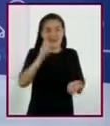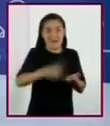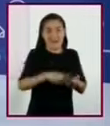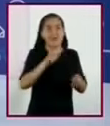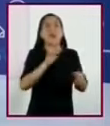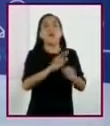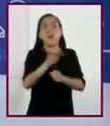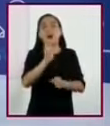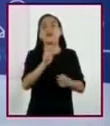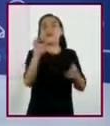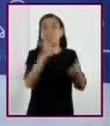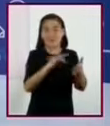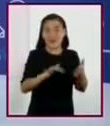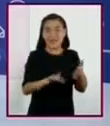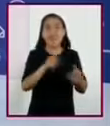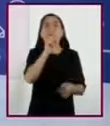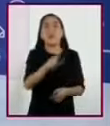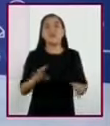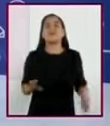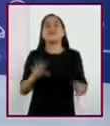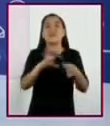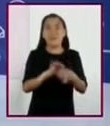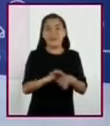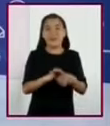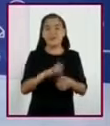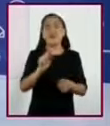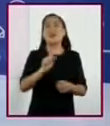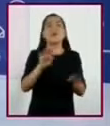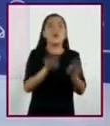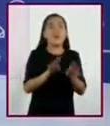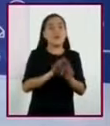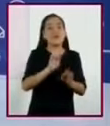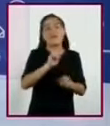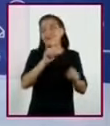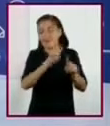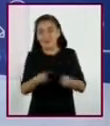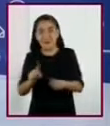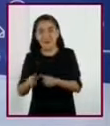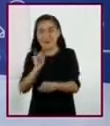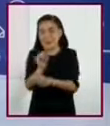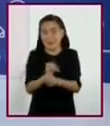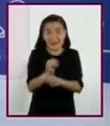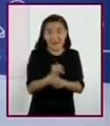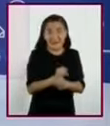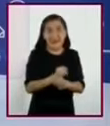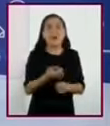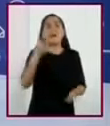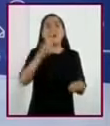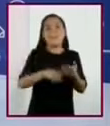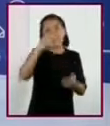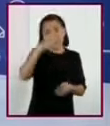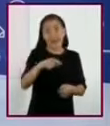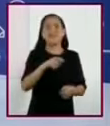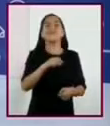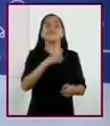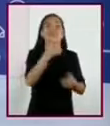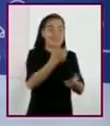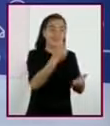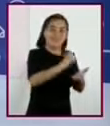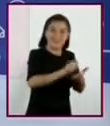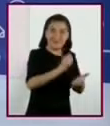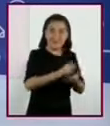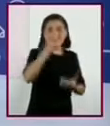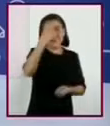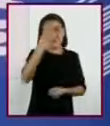que en ella el autor está incluyendo todas las fuentes que utilizó, en las que se basó para redactar su